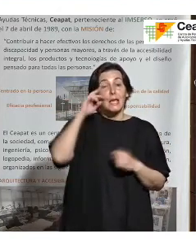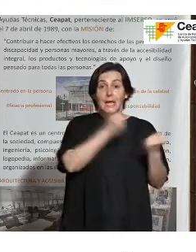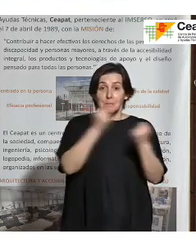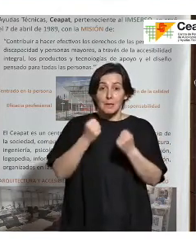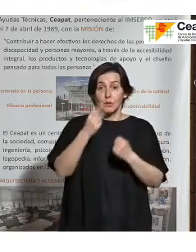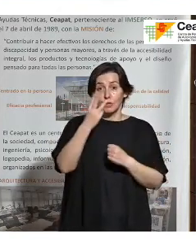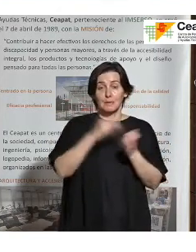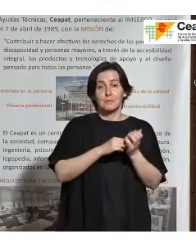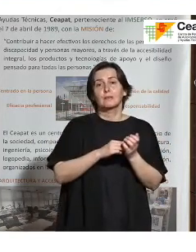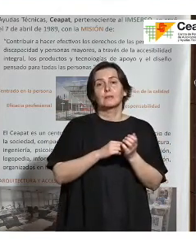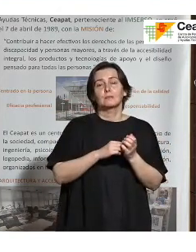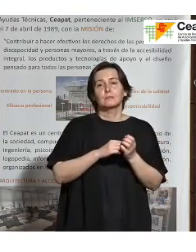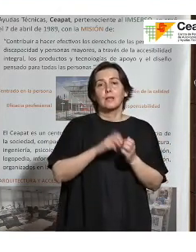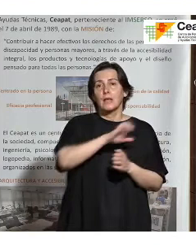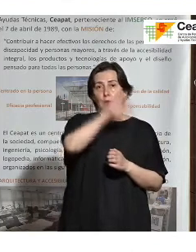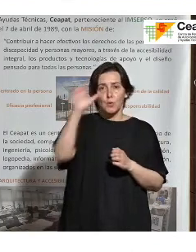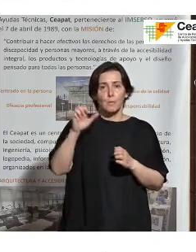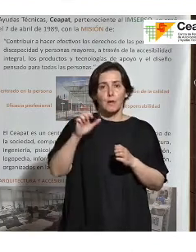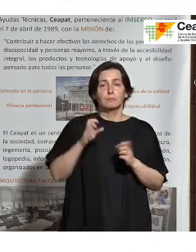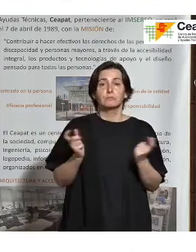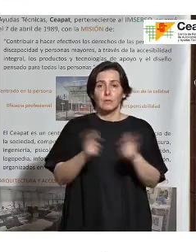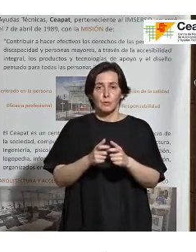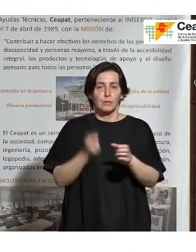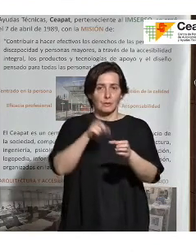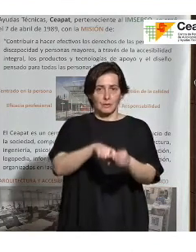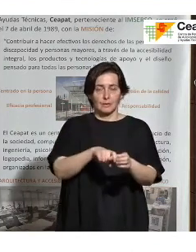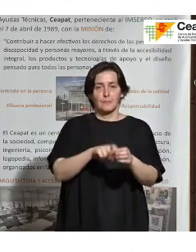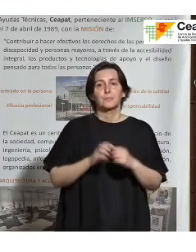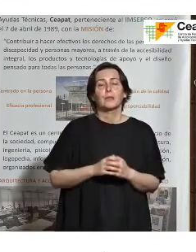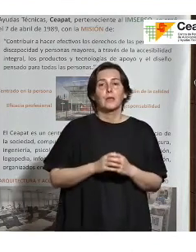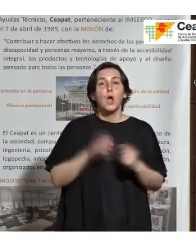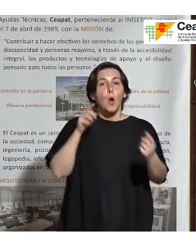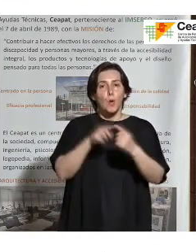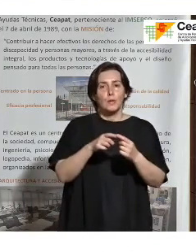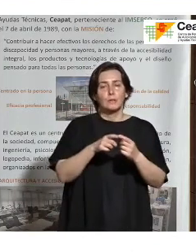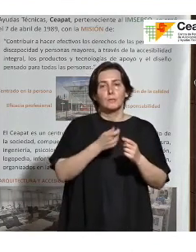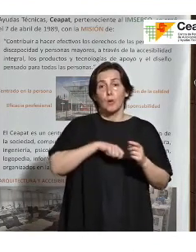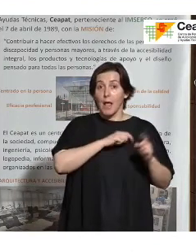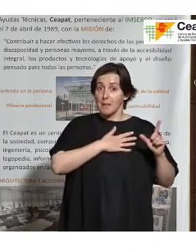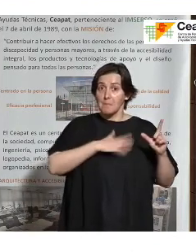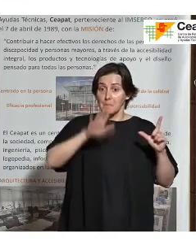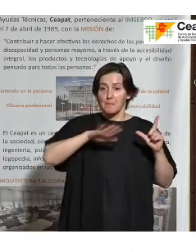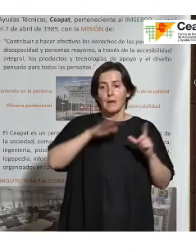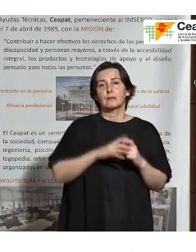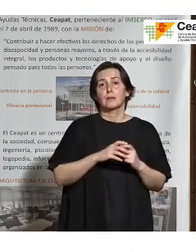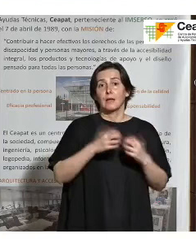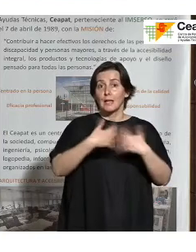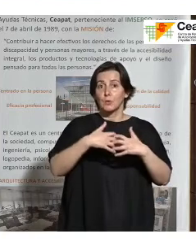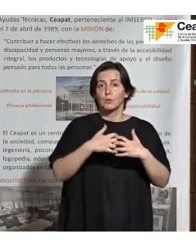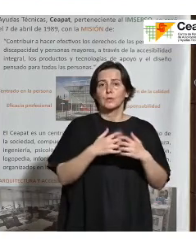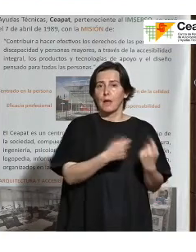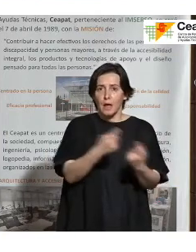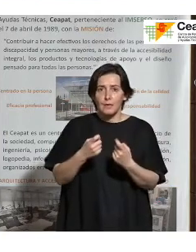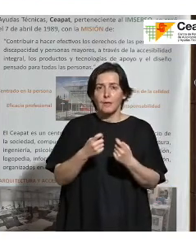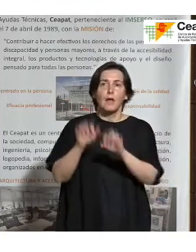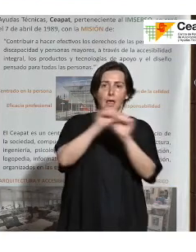asisten a reuniones europeas e internacionales con la postura española para defender lo que la industria española necesita y